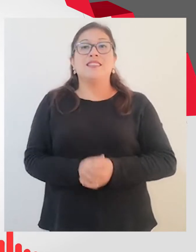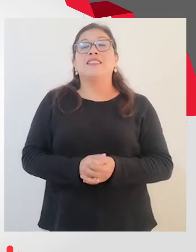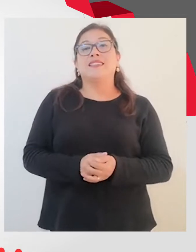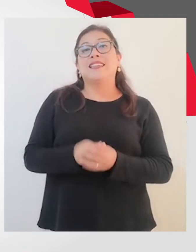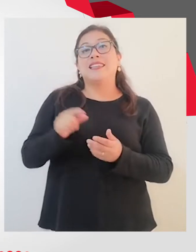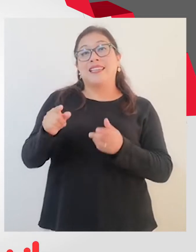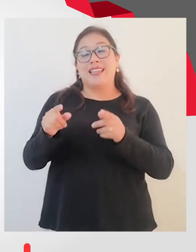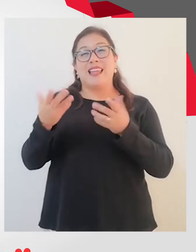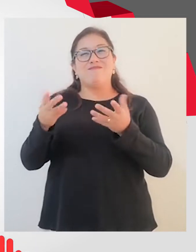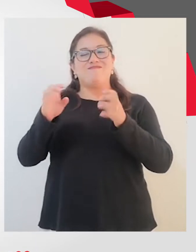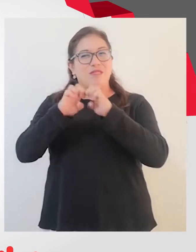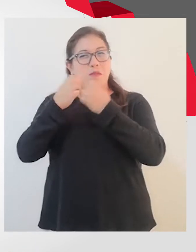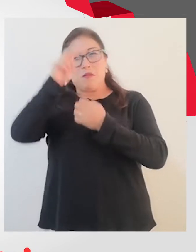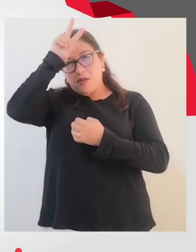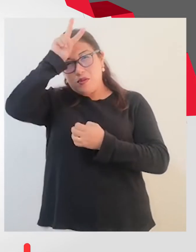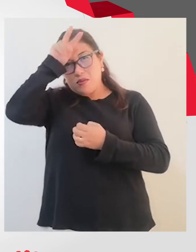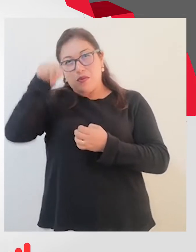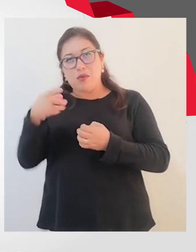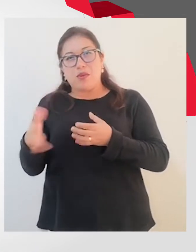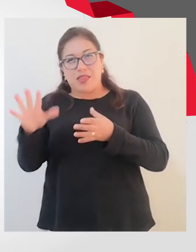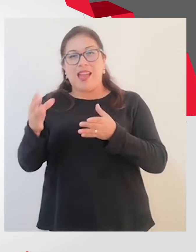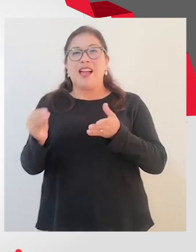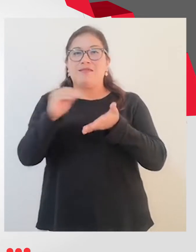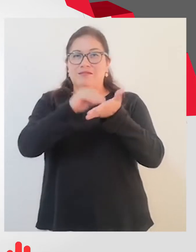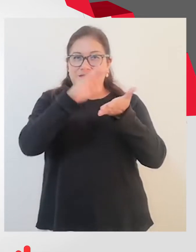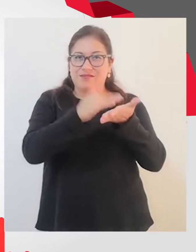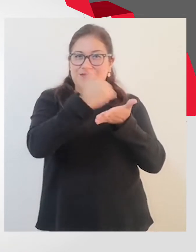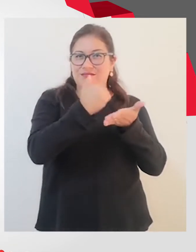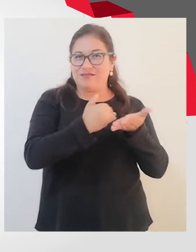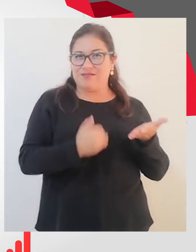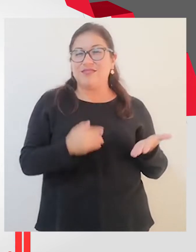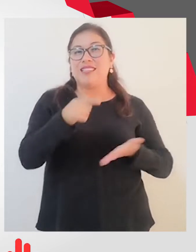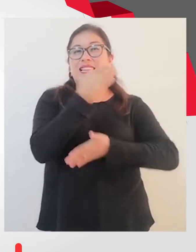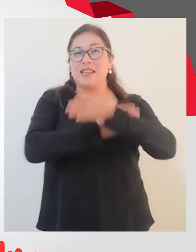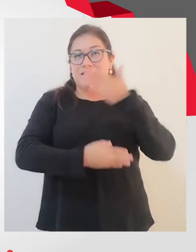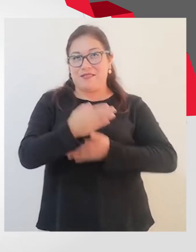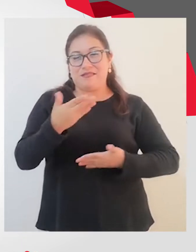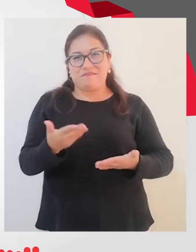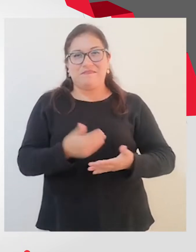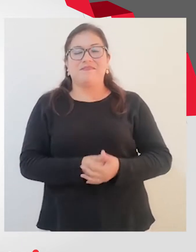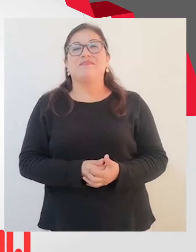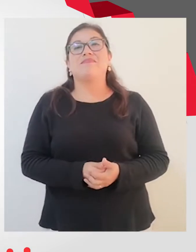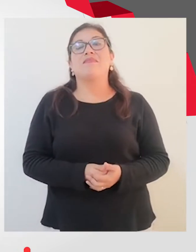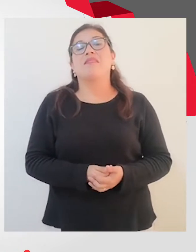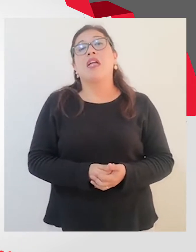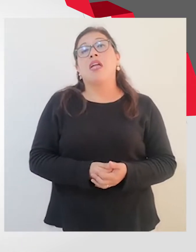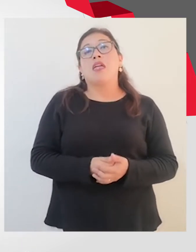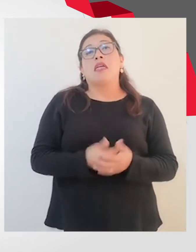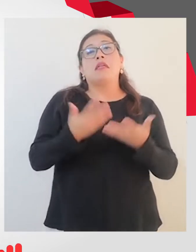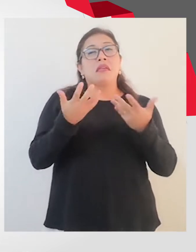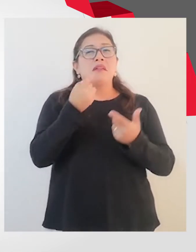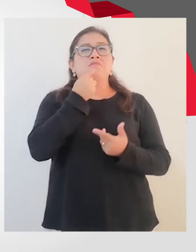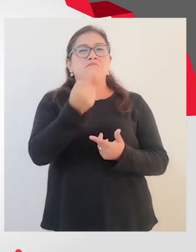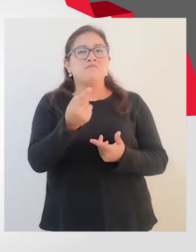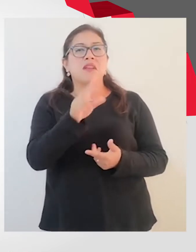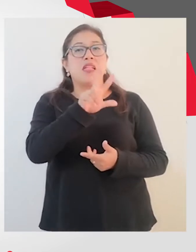selección deportiva, ya forman parte del Registro Nacional de la Persona con Discapacidad. Para comentarte